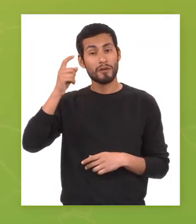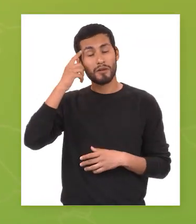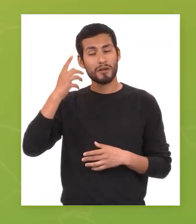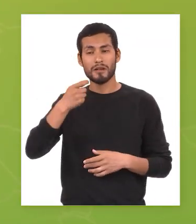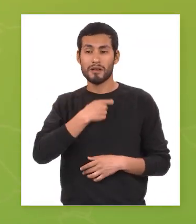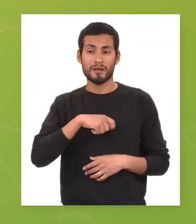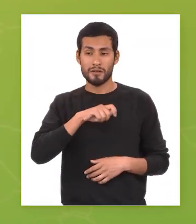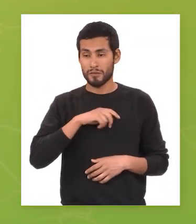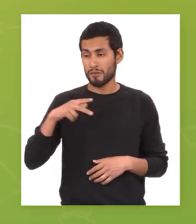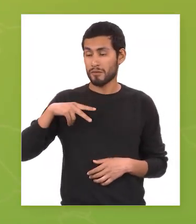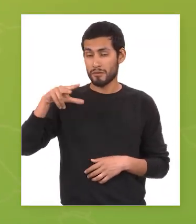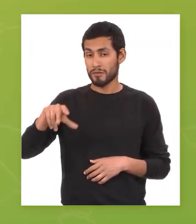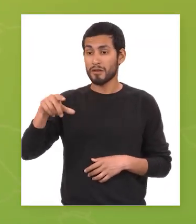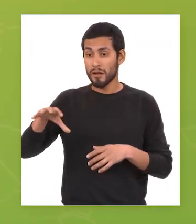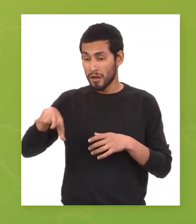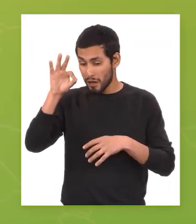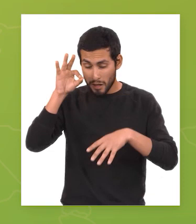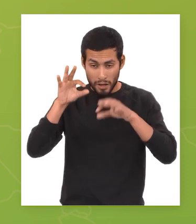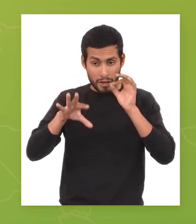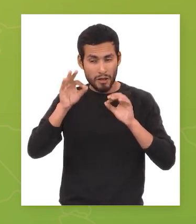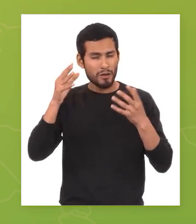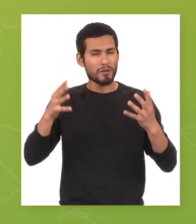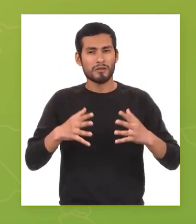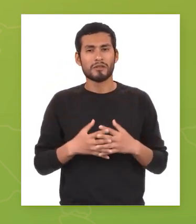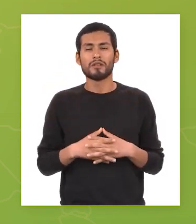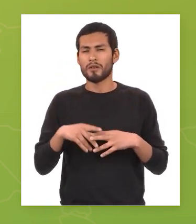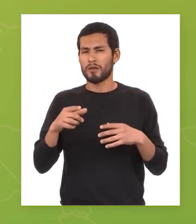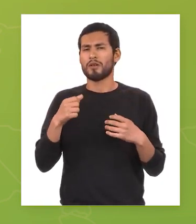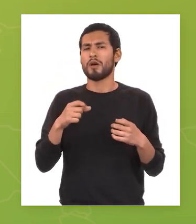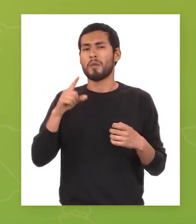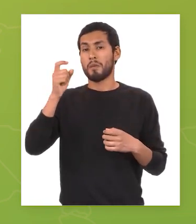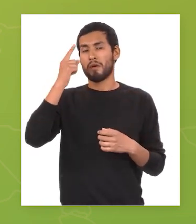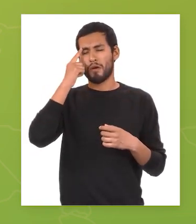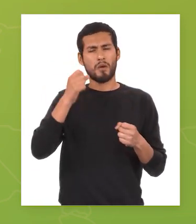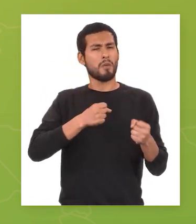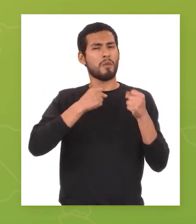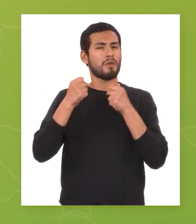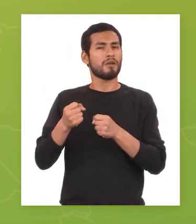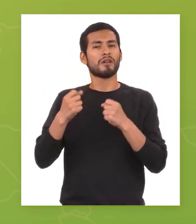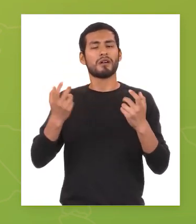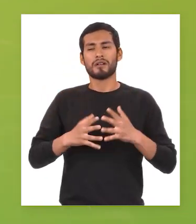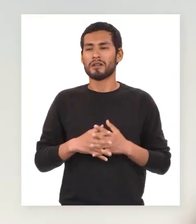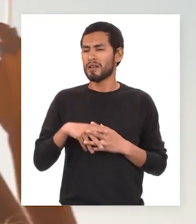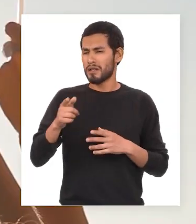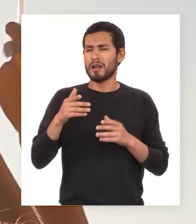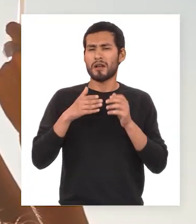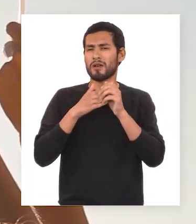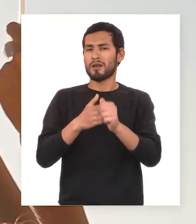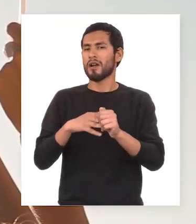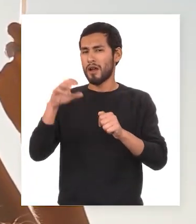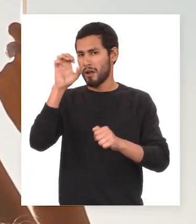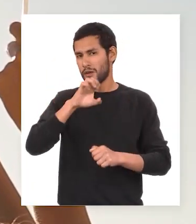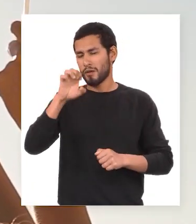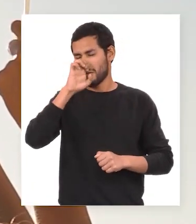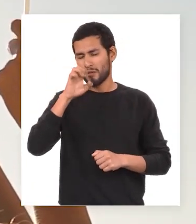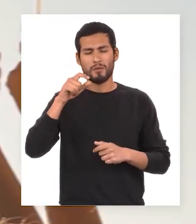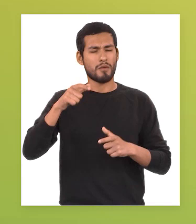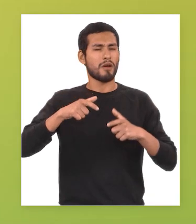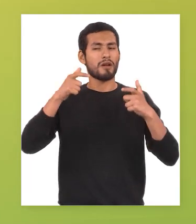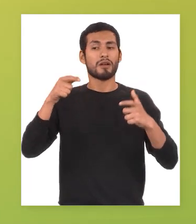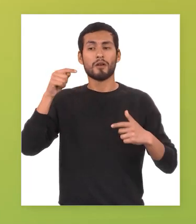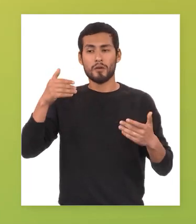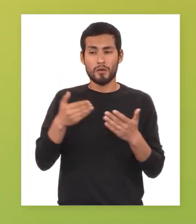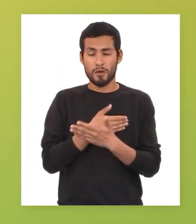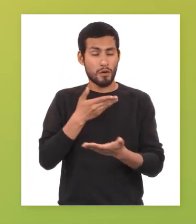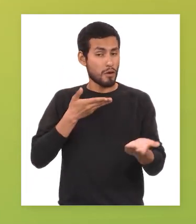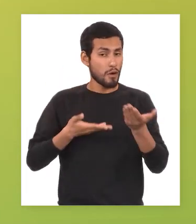españa y portugal por sus descubrimientos tuvieron más poder político y se convirtieron en líderes de europa y